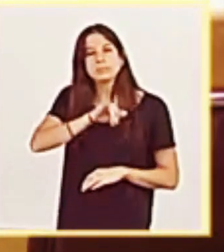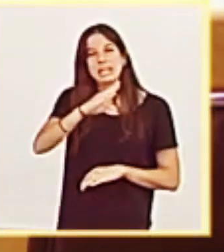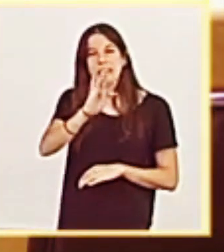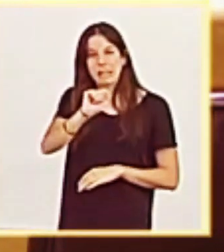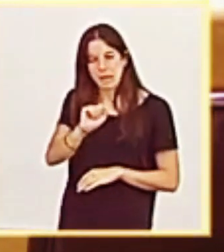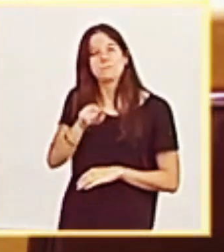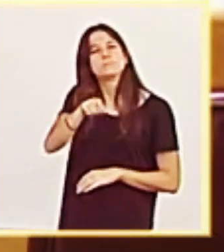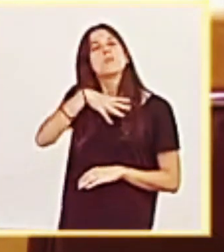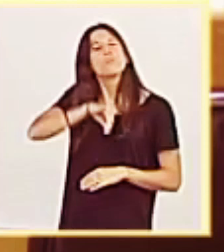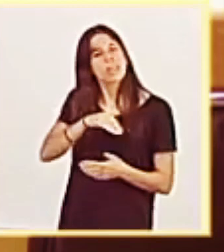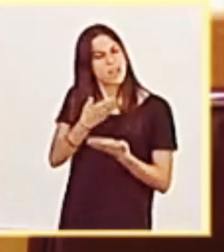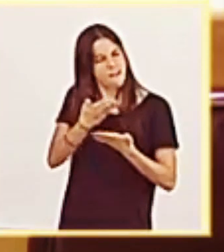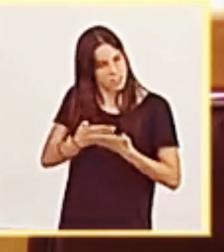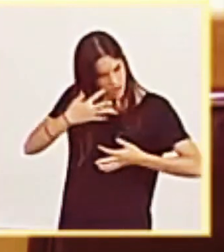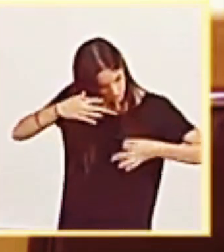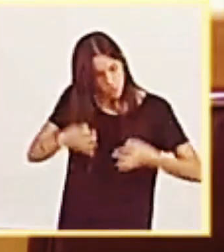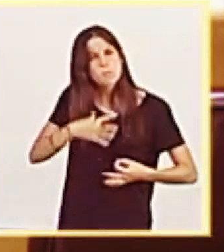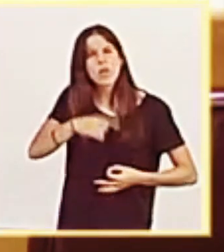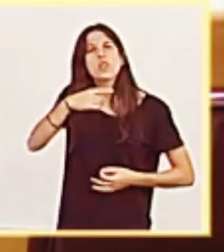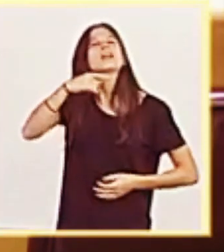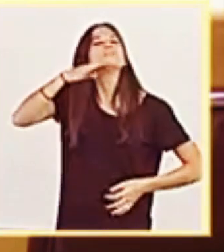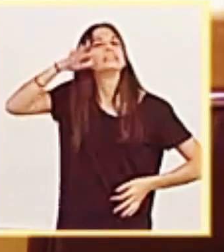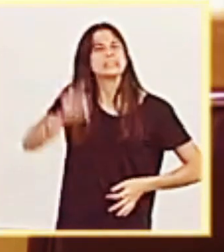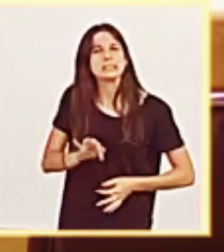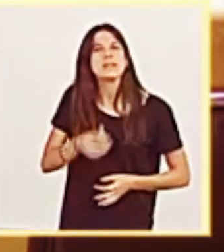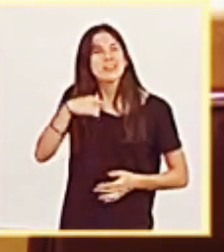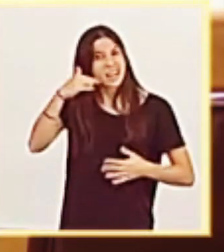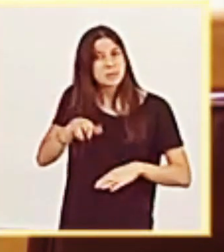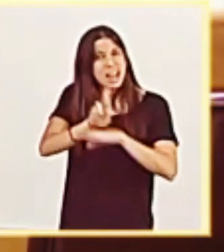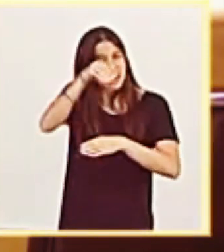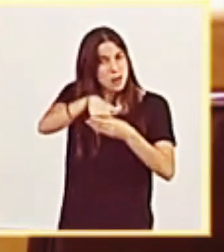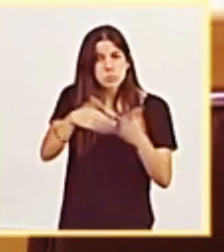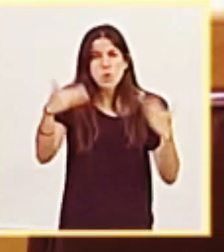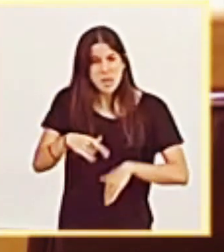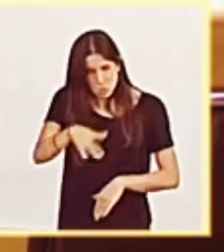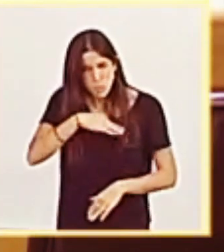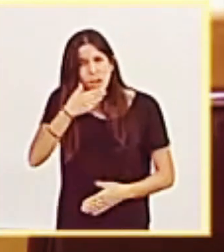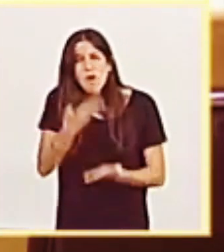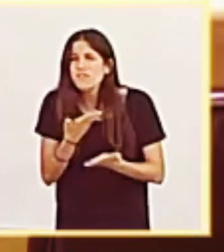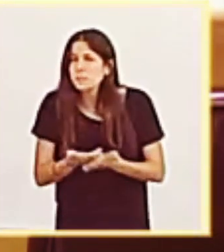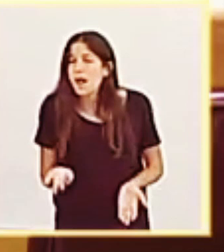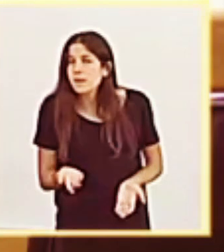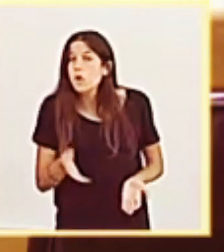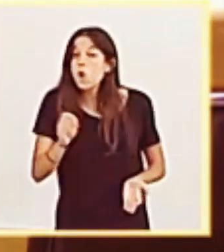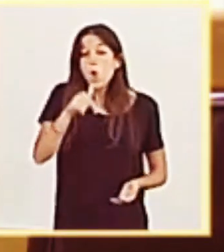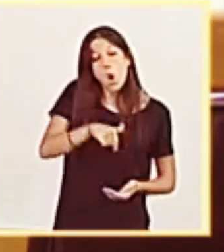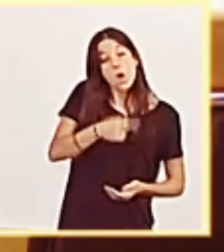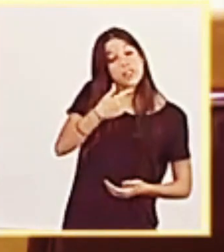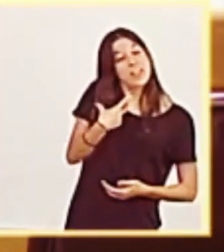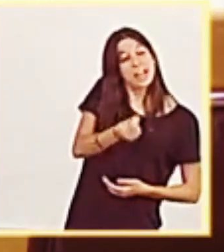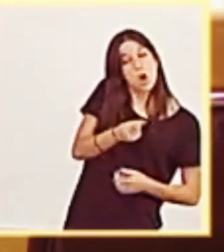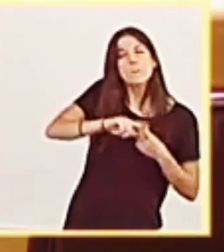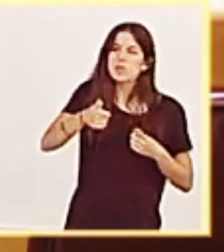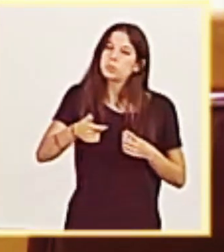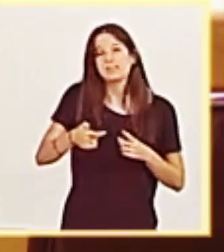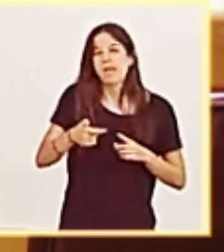en condiciones de afirmar aquí con rotundidad que no habrá un referéndum? ¿O lo negará hoy, pero después pasará